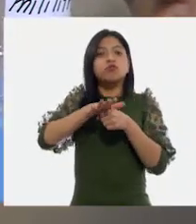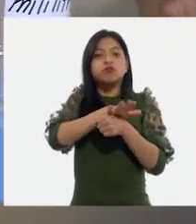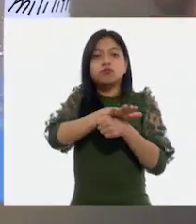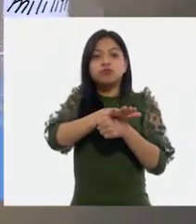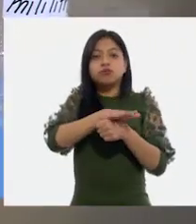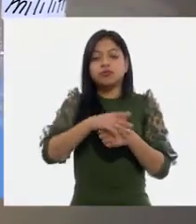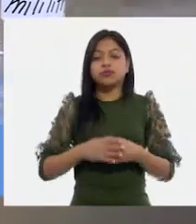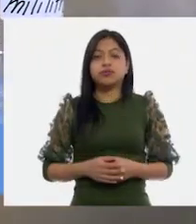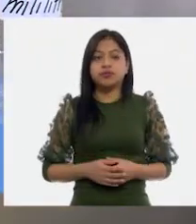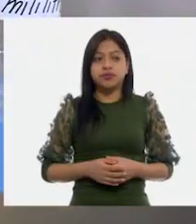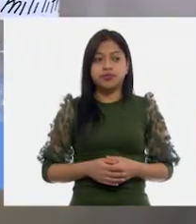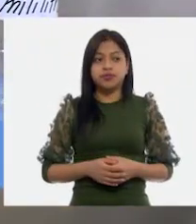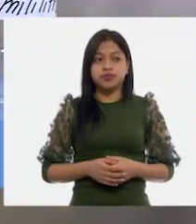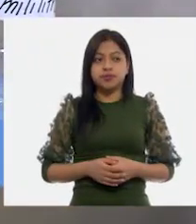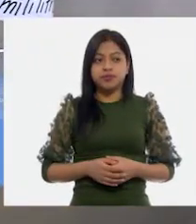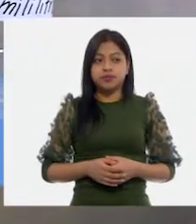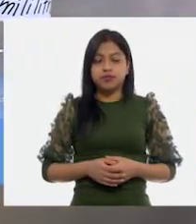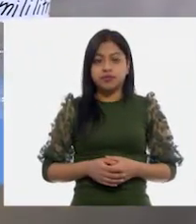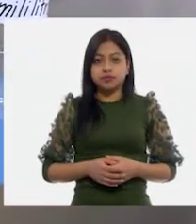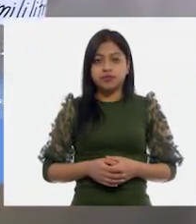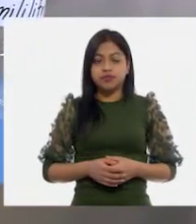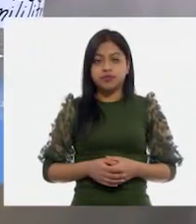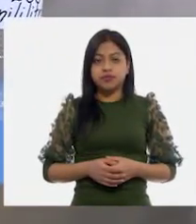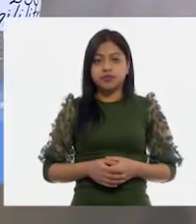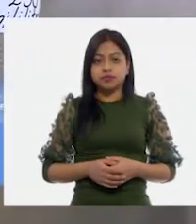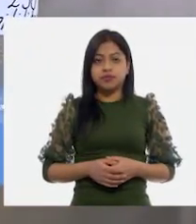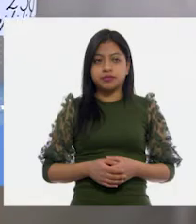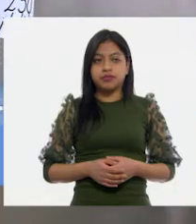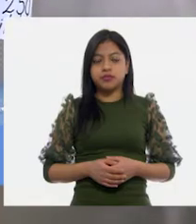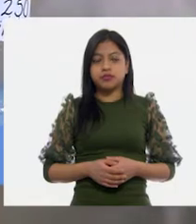Sí, aquí ya nada más me falta esta.